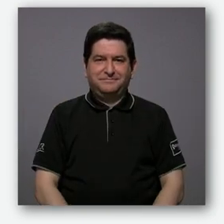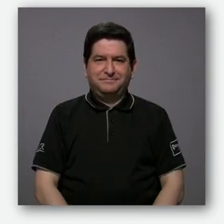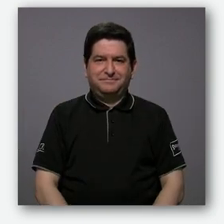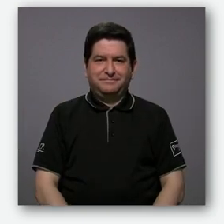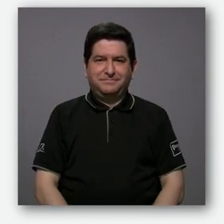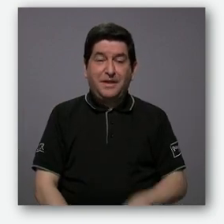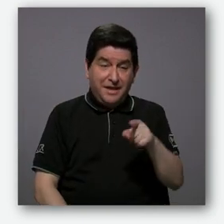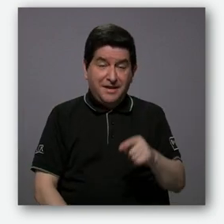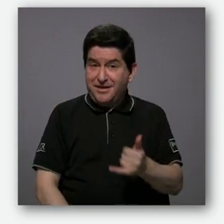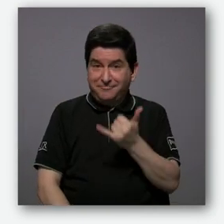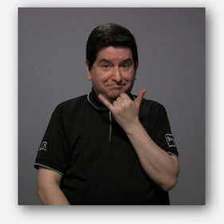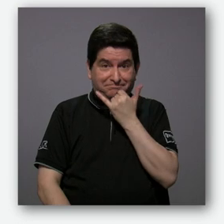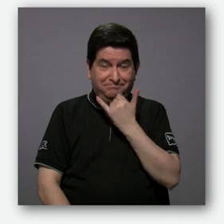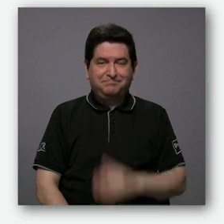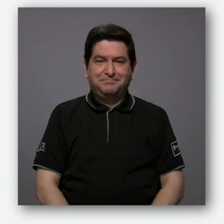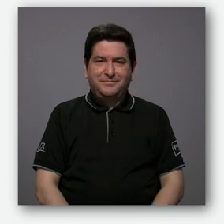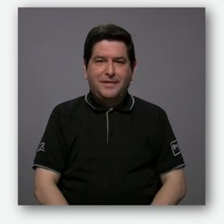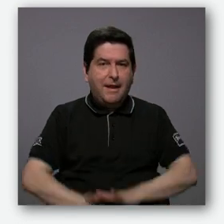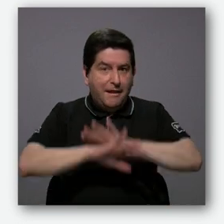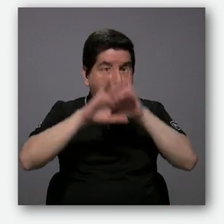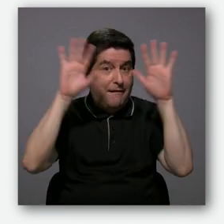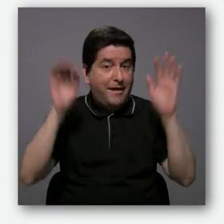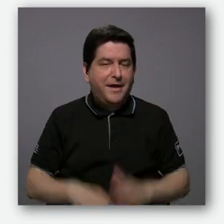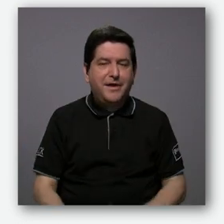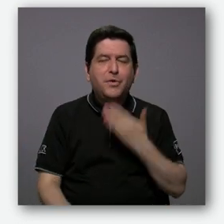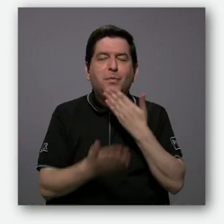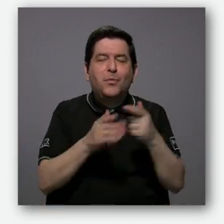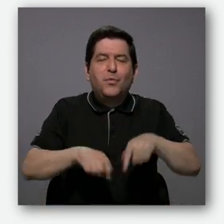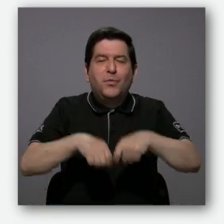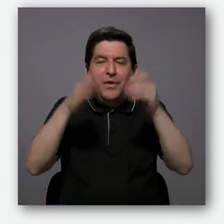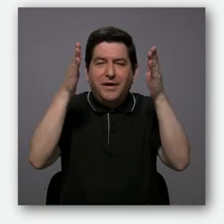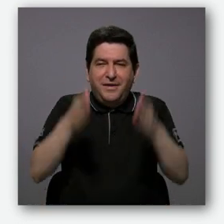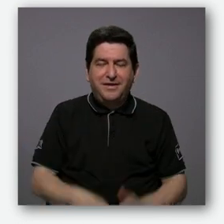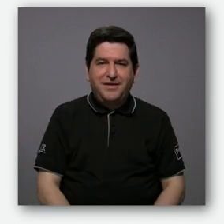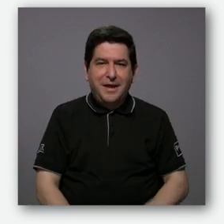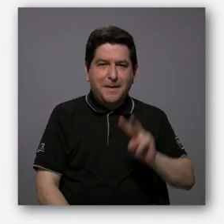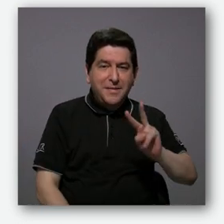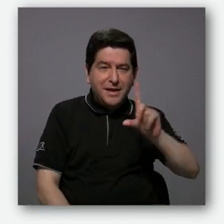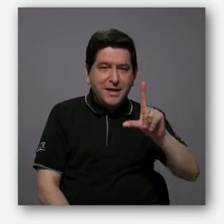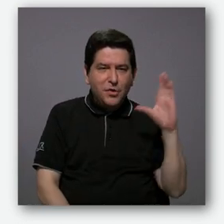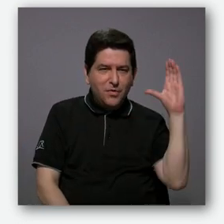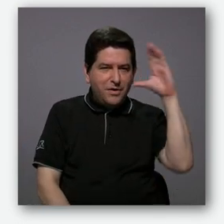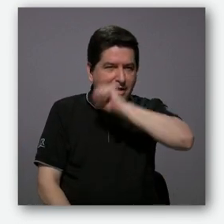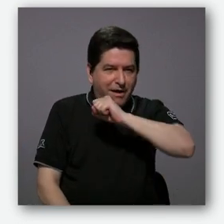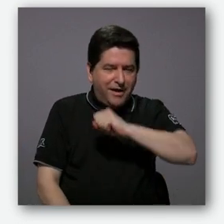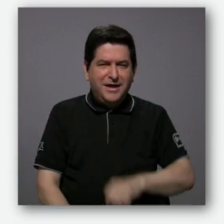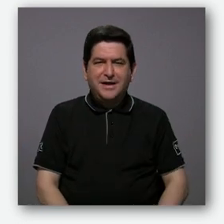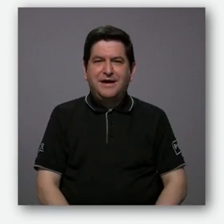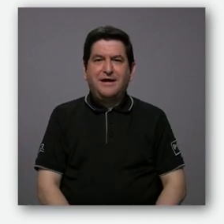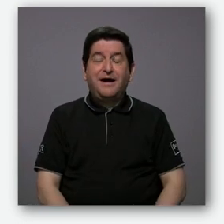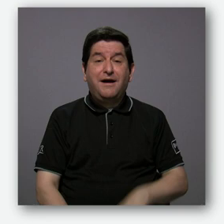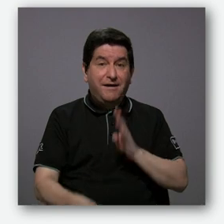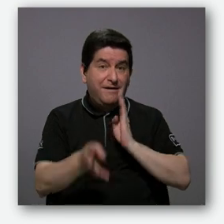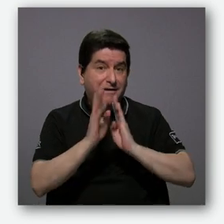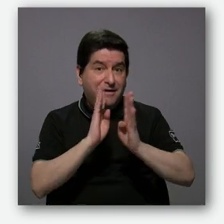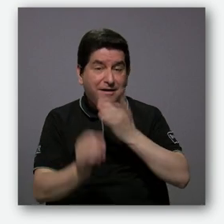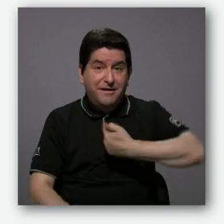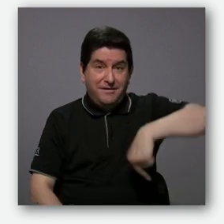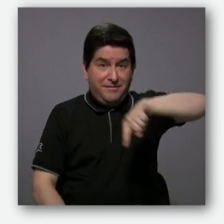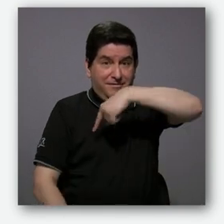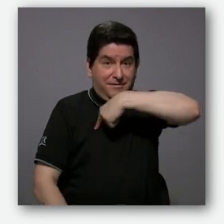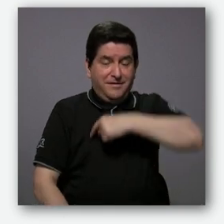Y no se equivocó. Claro, como buena periodista, Luna captó la atención sobre lo que